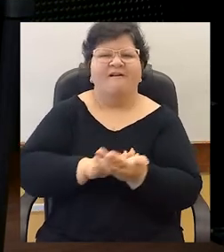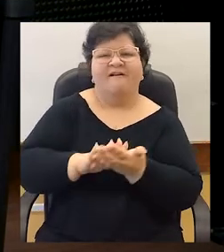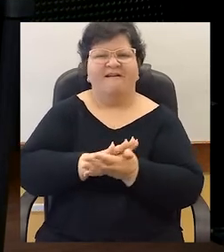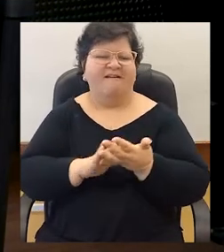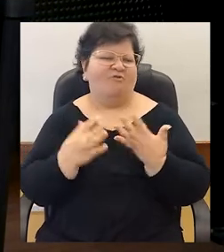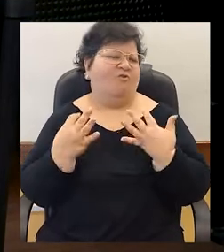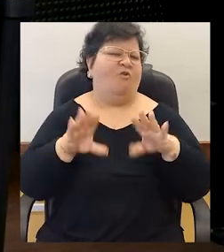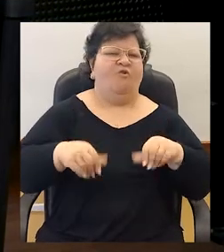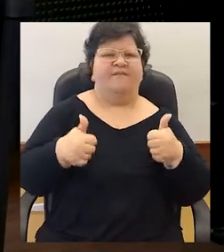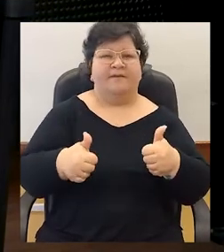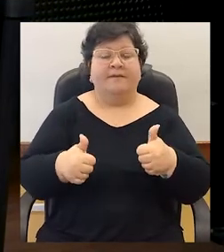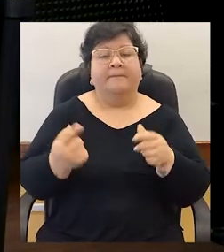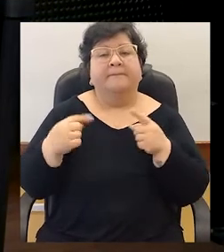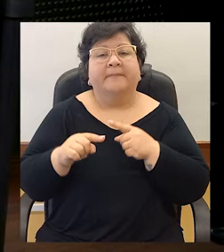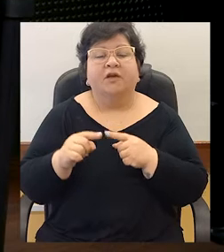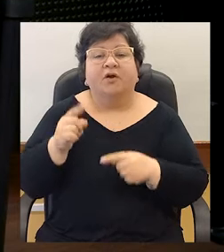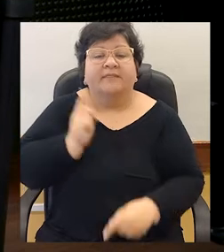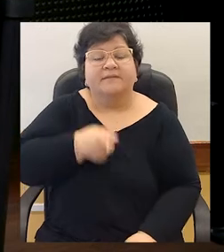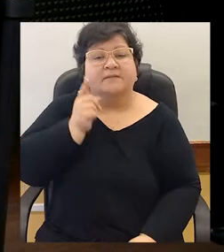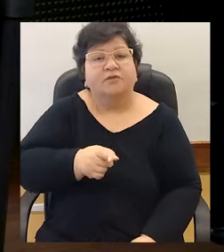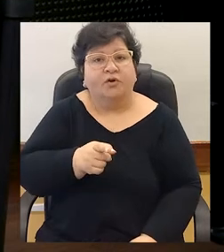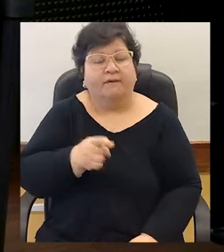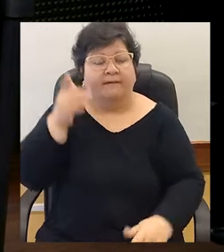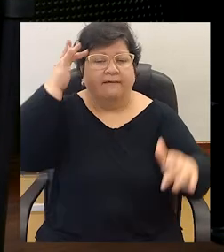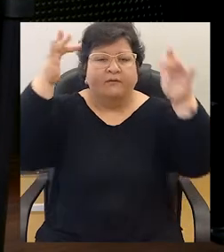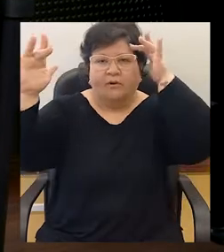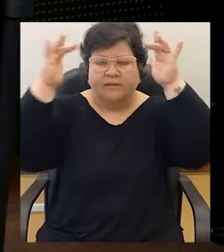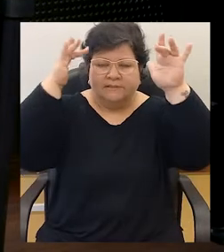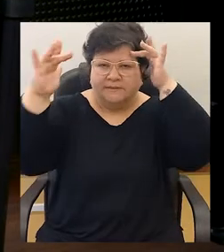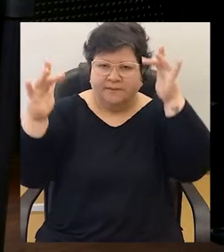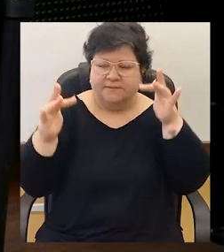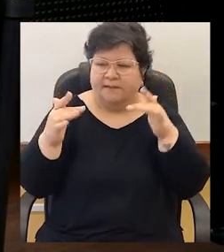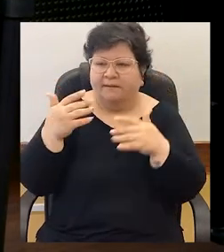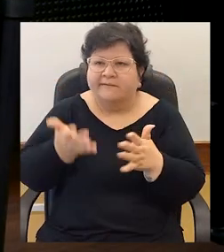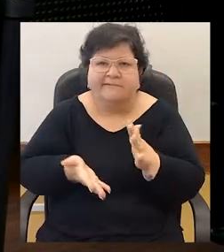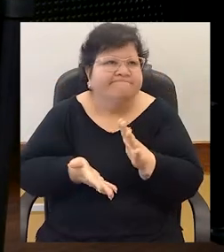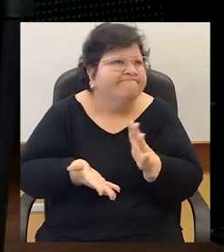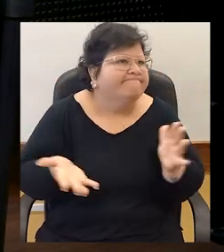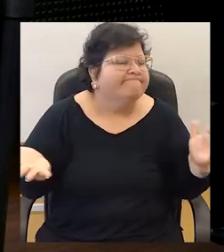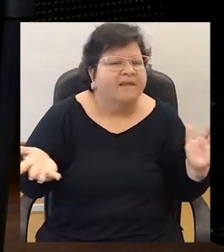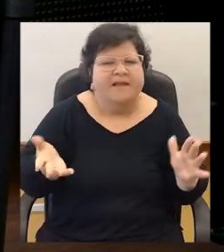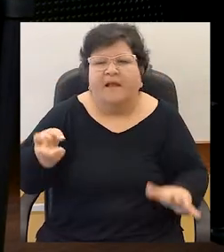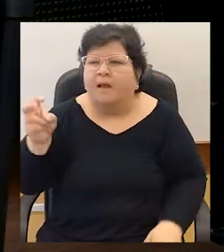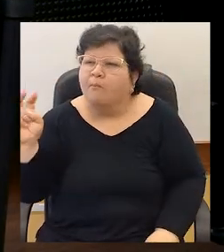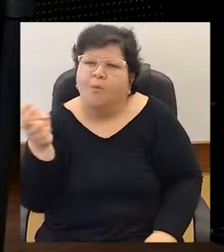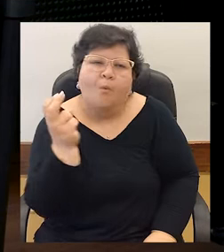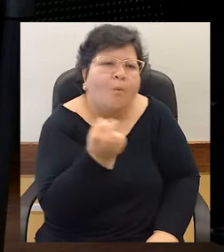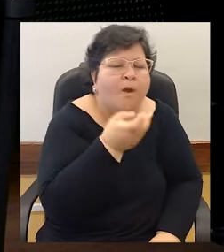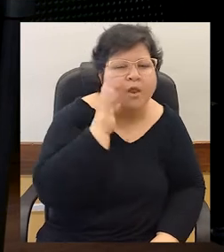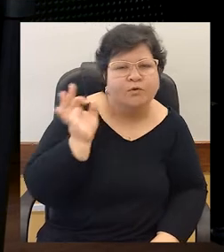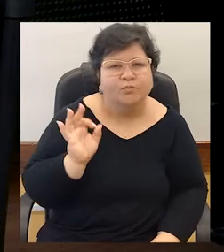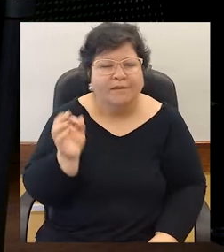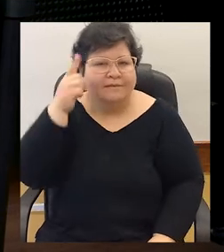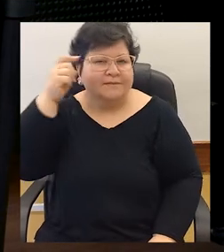Pero en realidad la toma de decisiones en la adolescencia tiene que ver con un salir a explorar. ¿Por qué? Porque uno de los objetivos de la adolescencia tiene que ver con